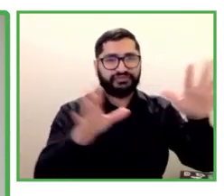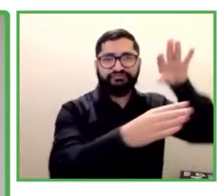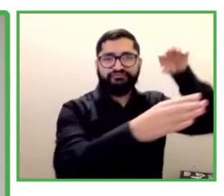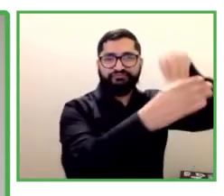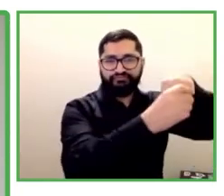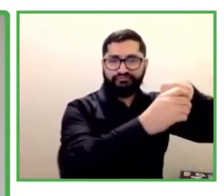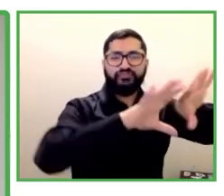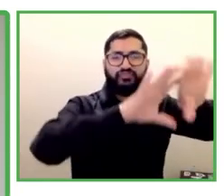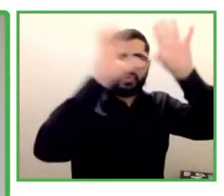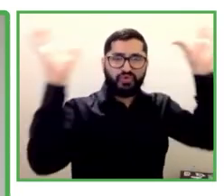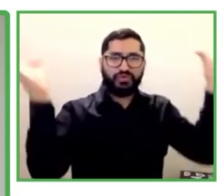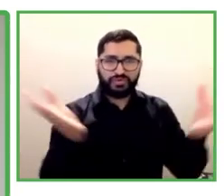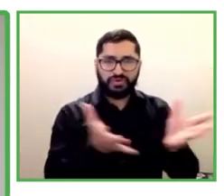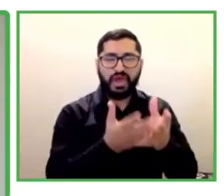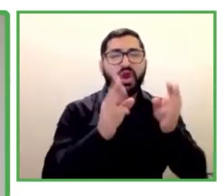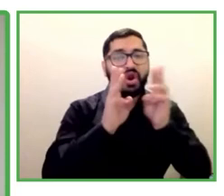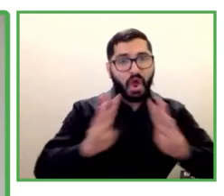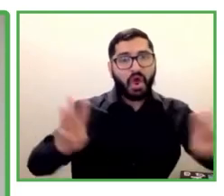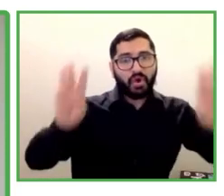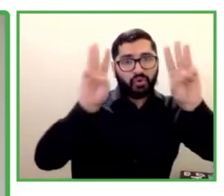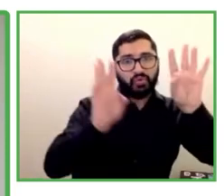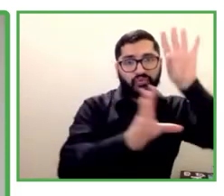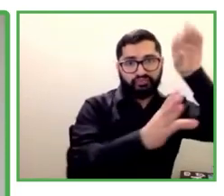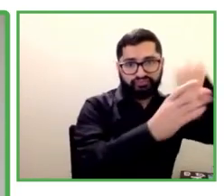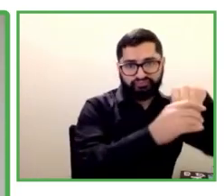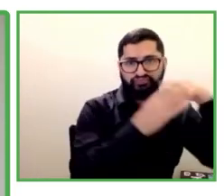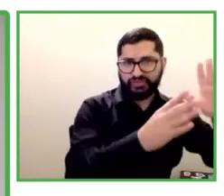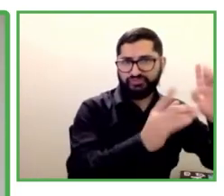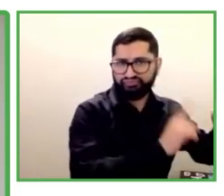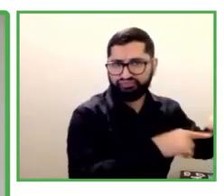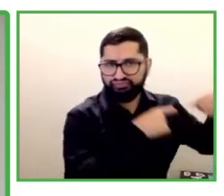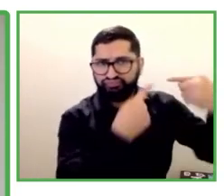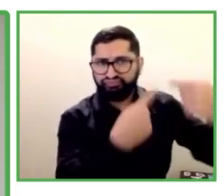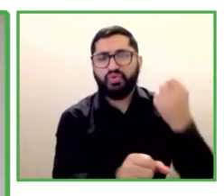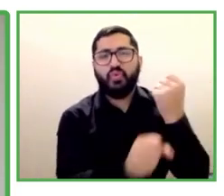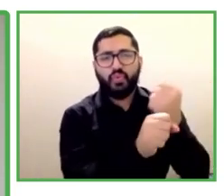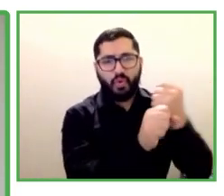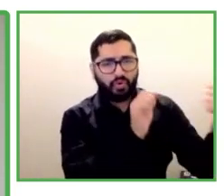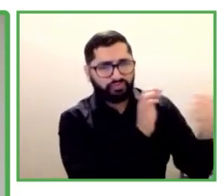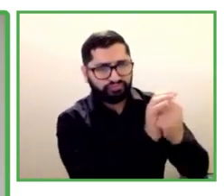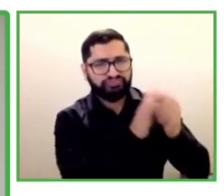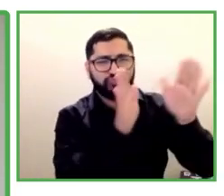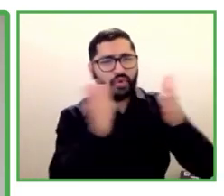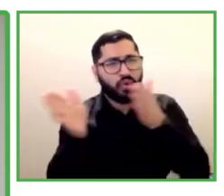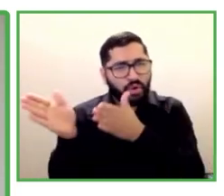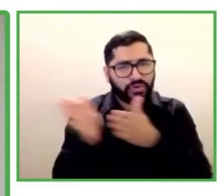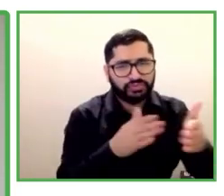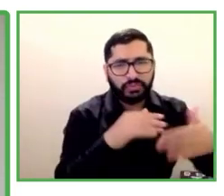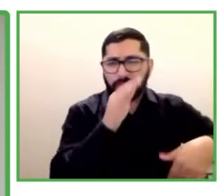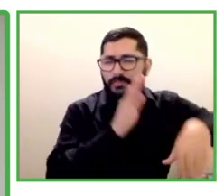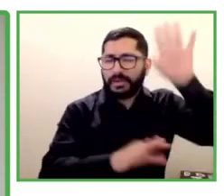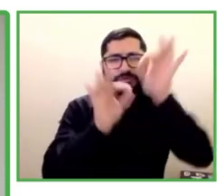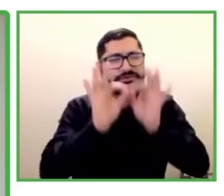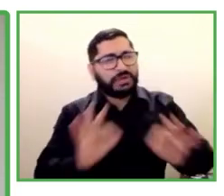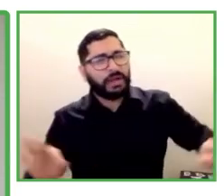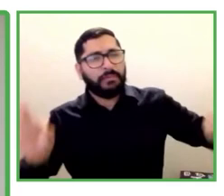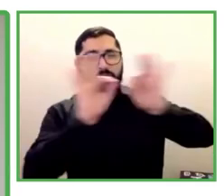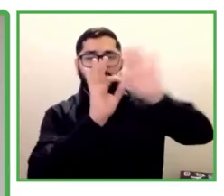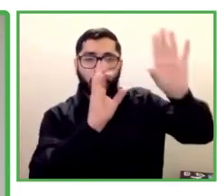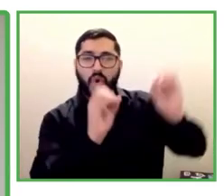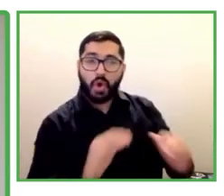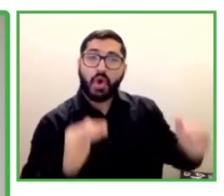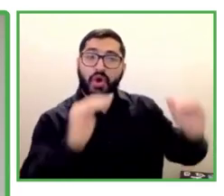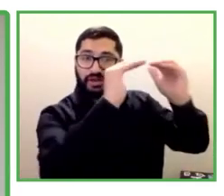Unidas, y esta es una de las organizaciones más importantes a nivel nacional e internacional. Y también ha